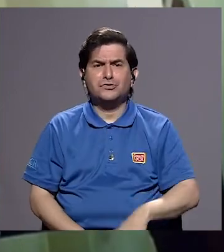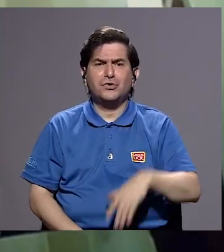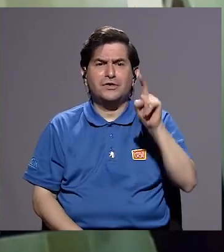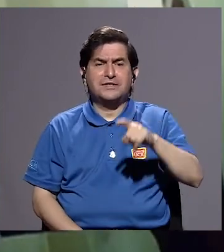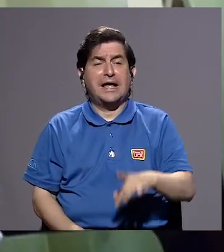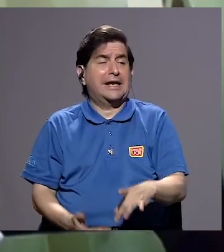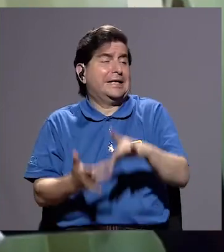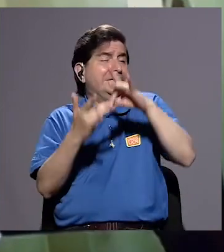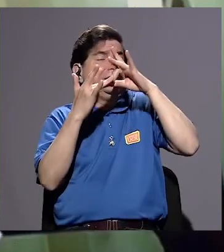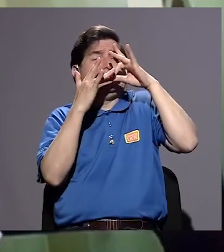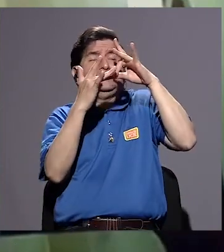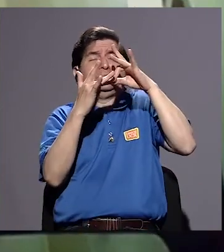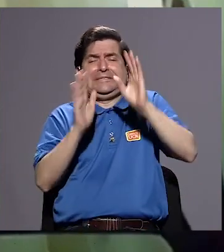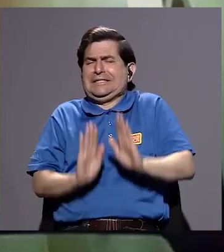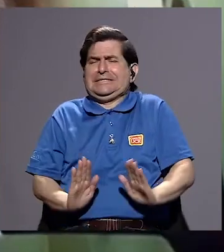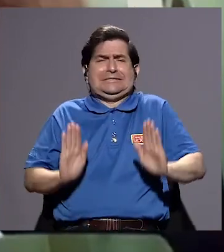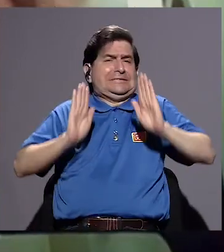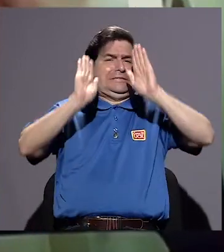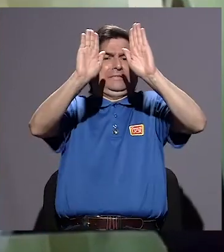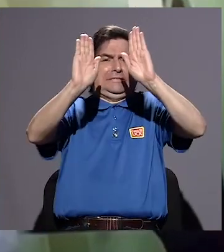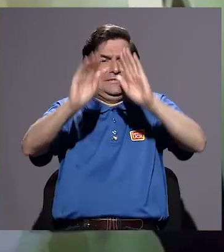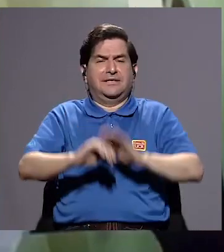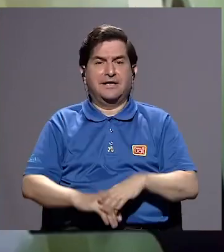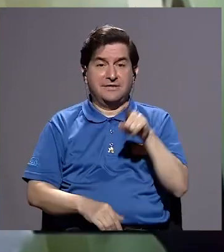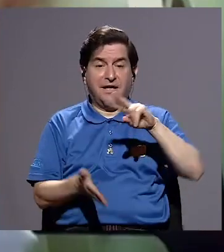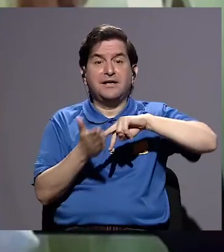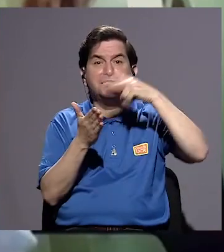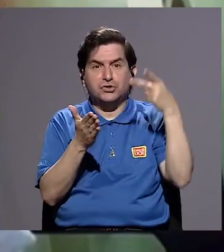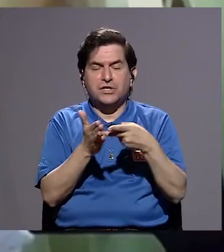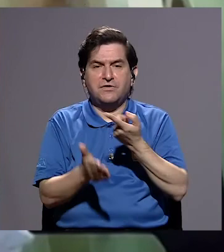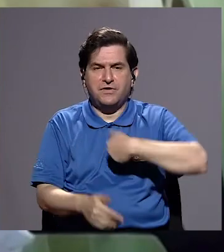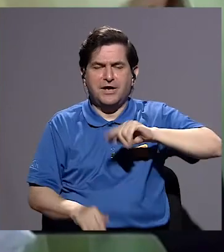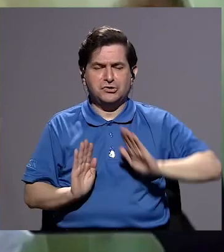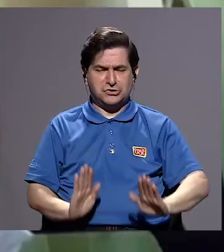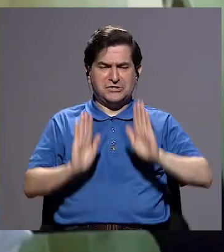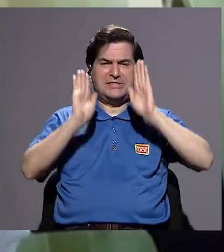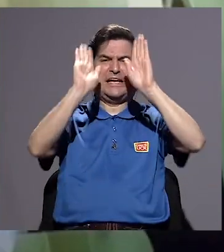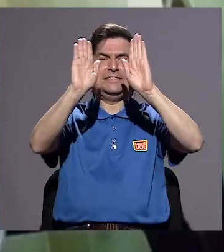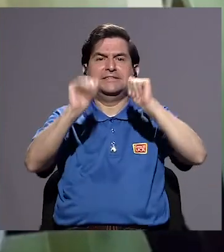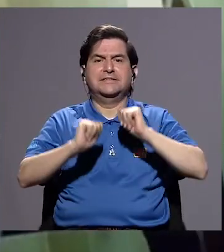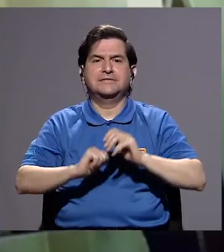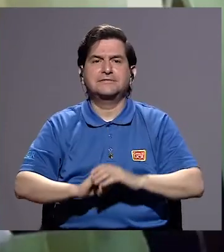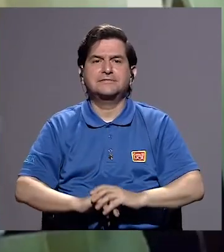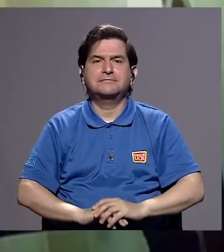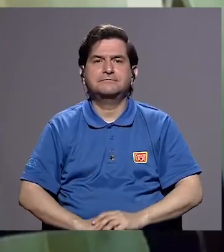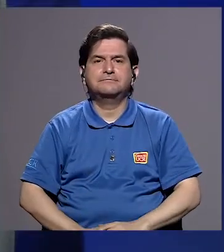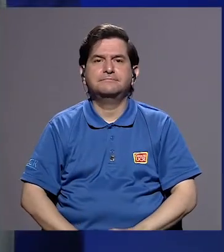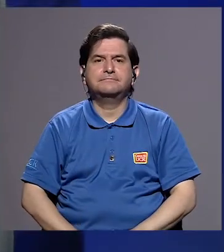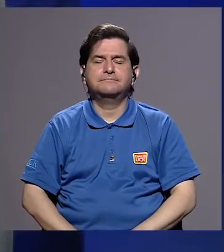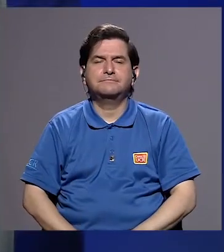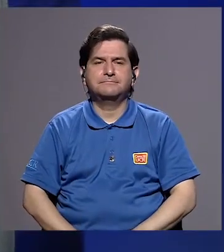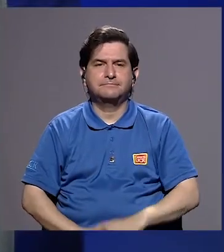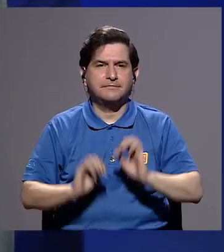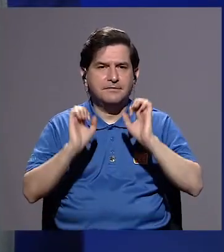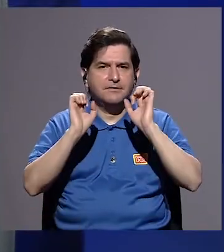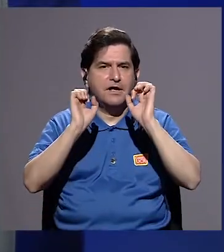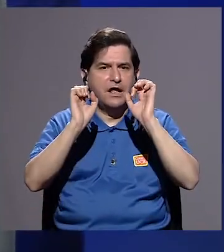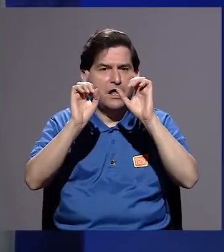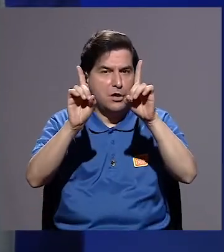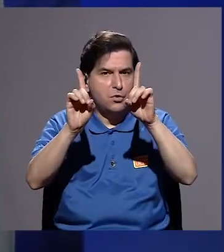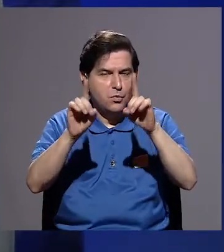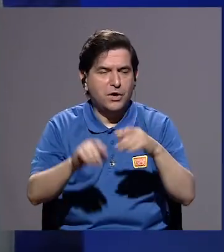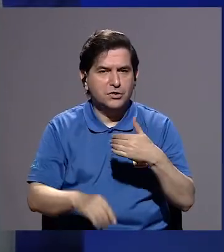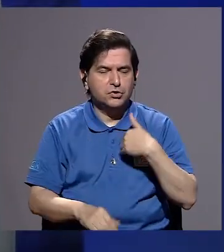que ser especiales, excelentes. Y de eso se trata, que seamos excelentes. La educación